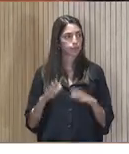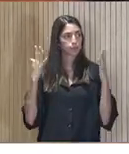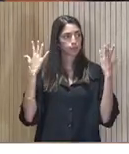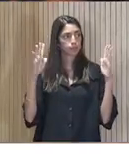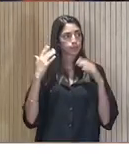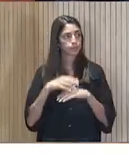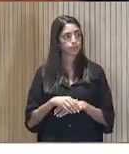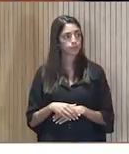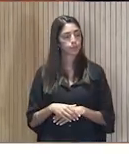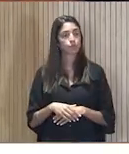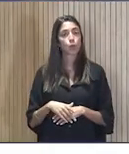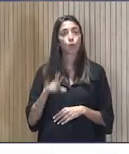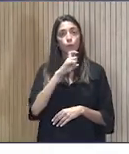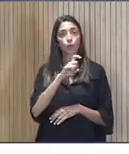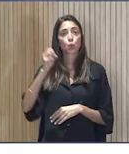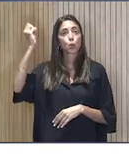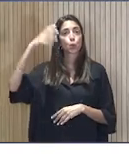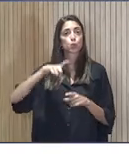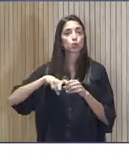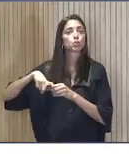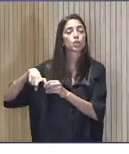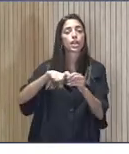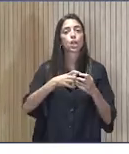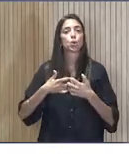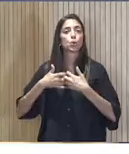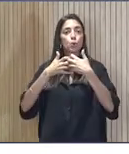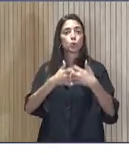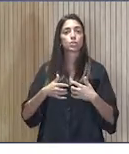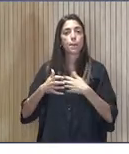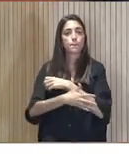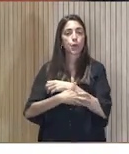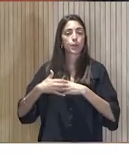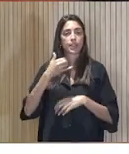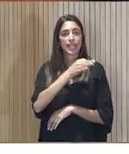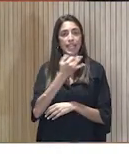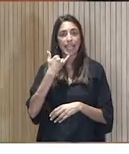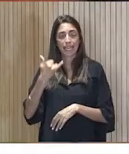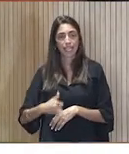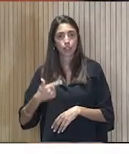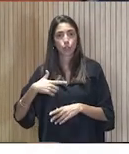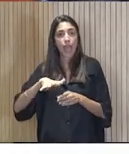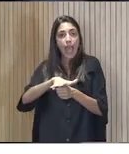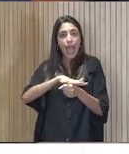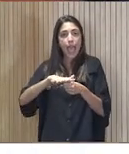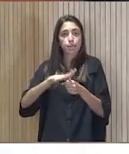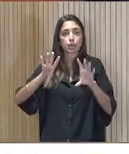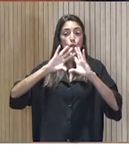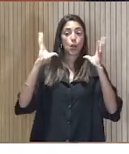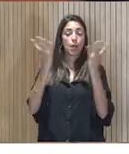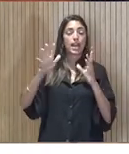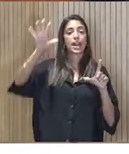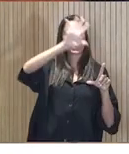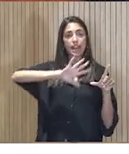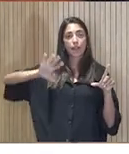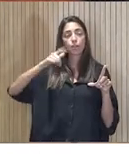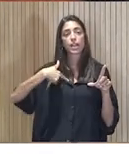Fundación Luz Solidaria por Programa de Lucha contra la Pobreza Energética La iniciativa de ámbito nacional enfocada en garantizar el acceso a